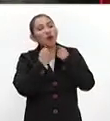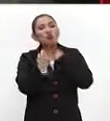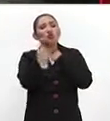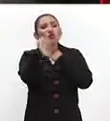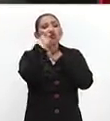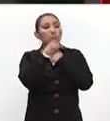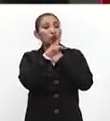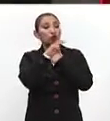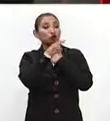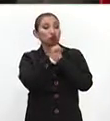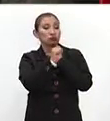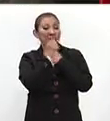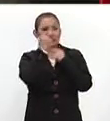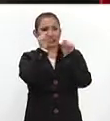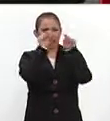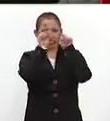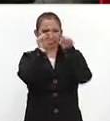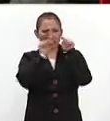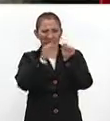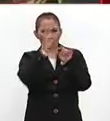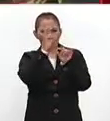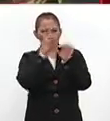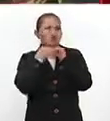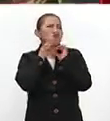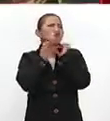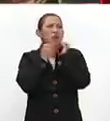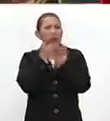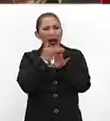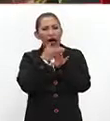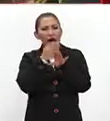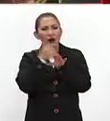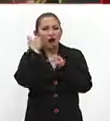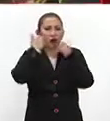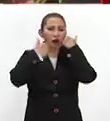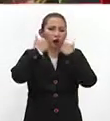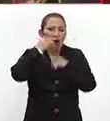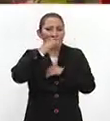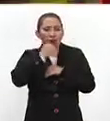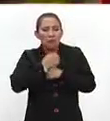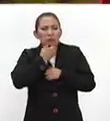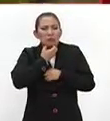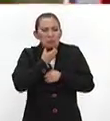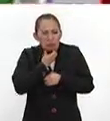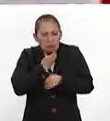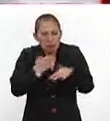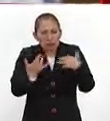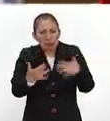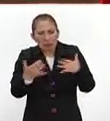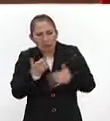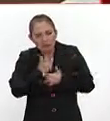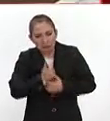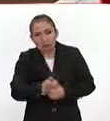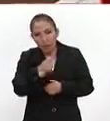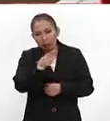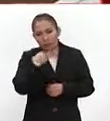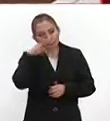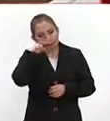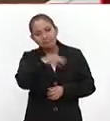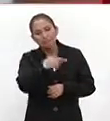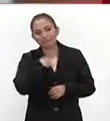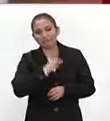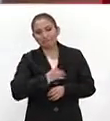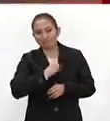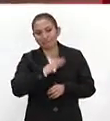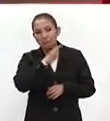garganta pus, puntitos de pus, bolas de pus, que tengas mucha fiebre, que no puedas deglutir, tragar porque te duela. Eso te orienta a es una